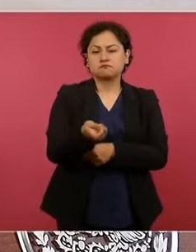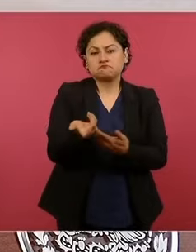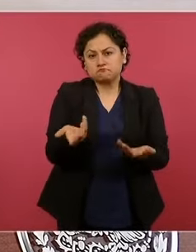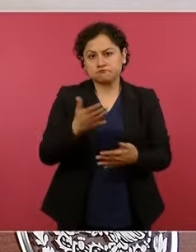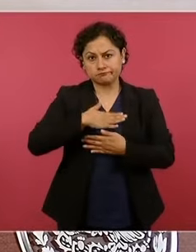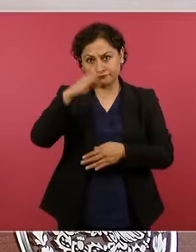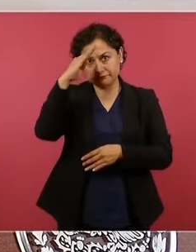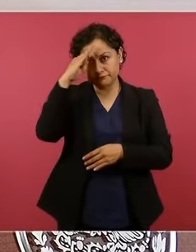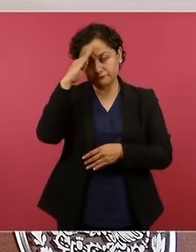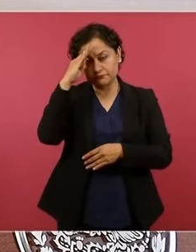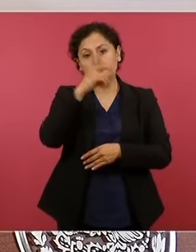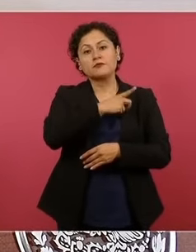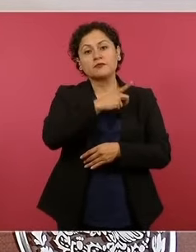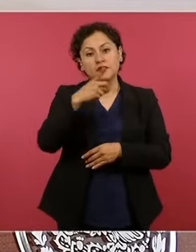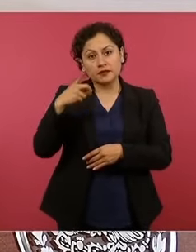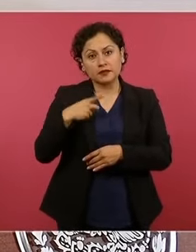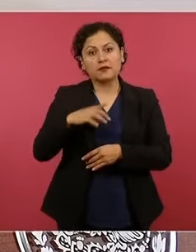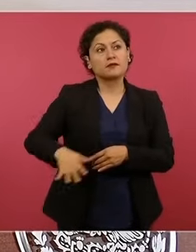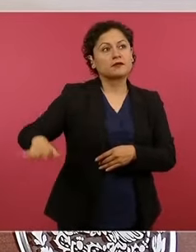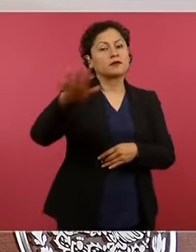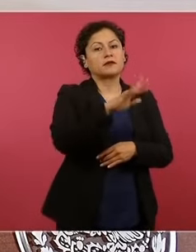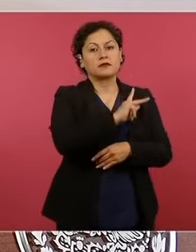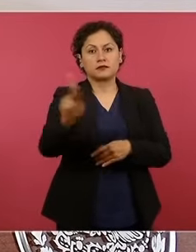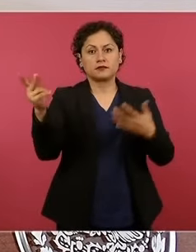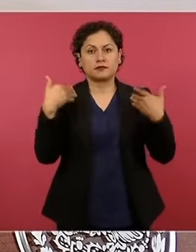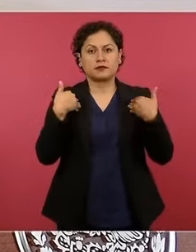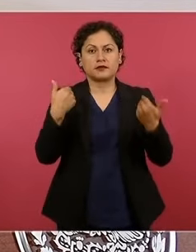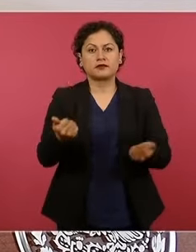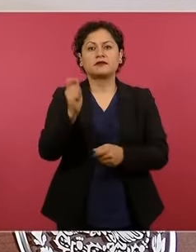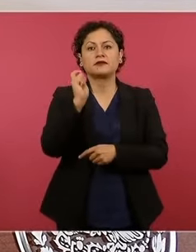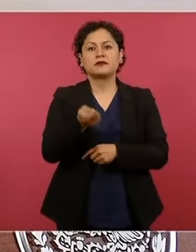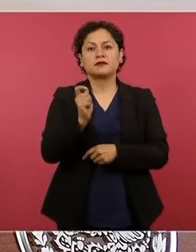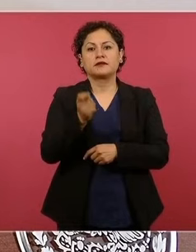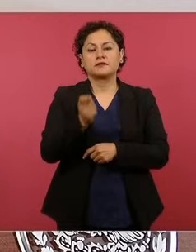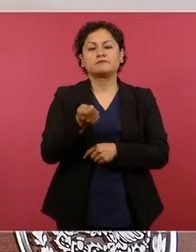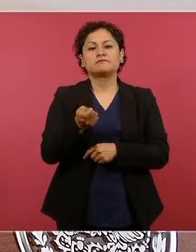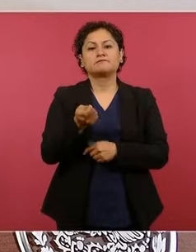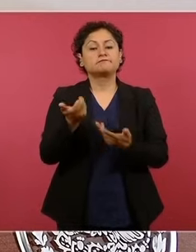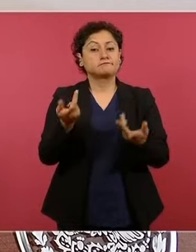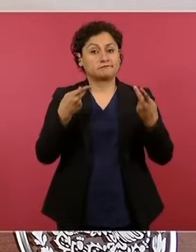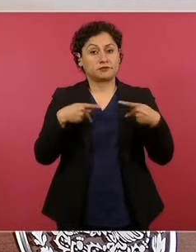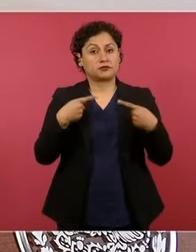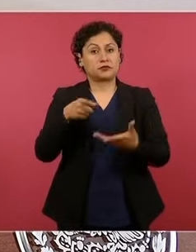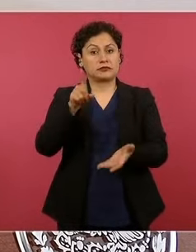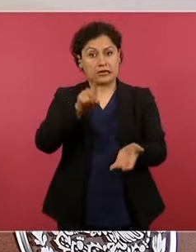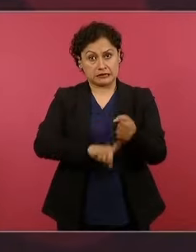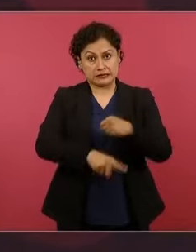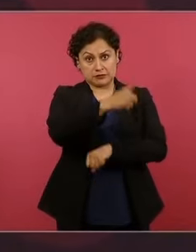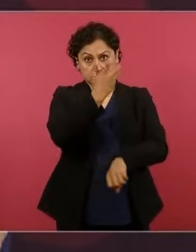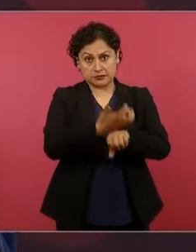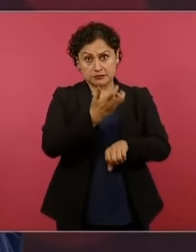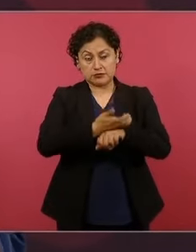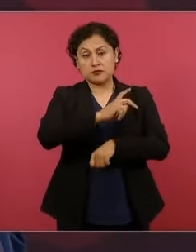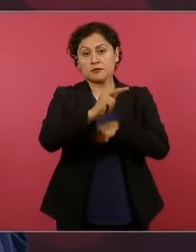vaya conociendo e internalizando en los ciudadanos de Estados Unidos